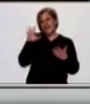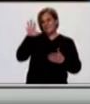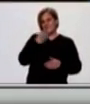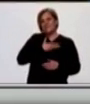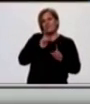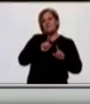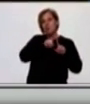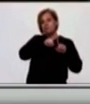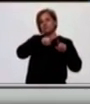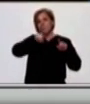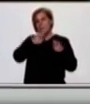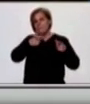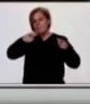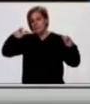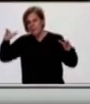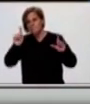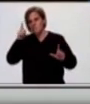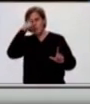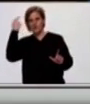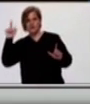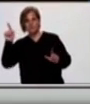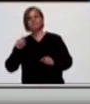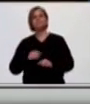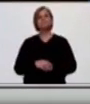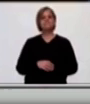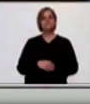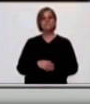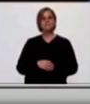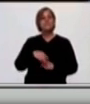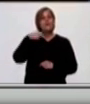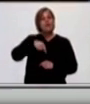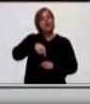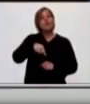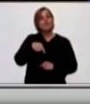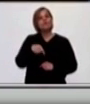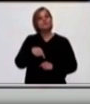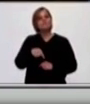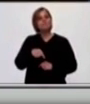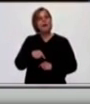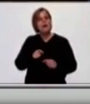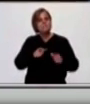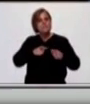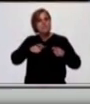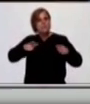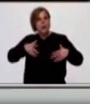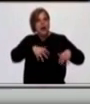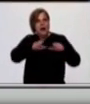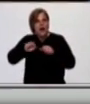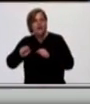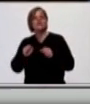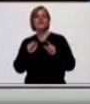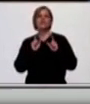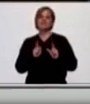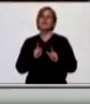acompañando a este crecimiento nacional. Hoy vemos mayor cantidad de casos, pero